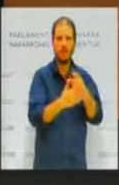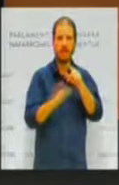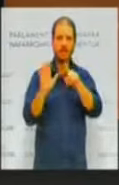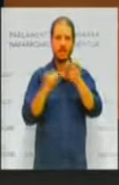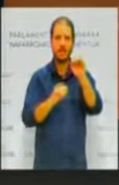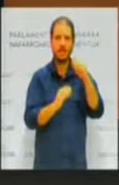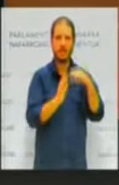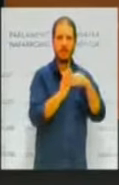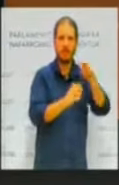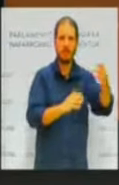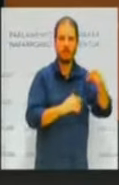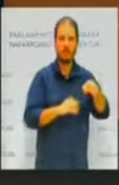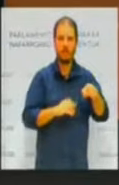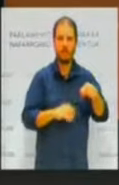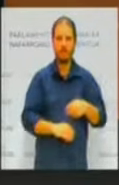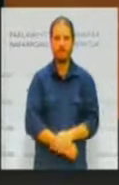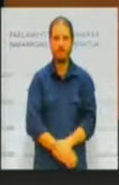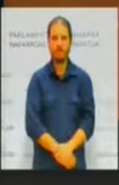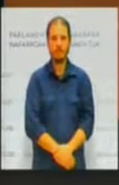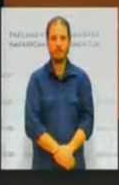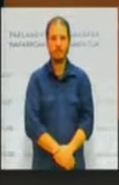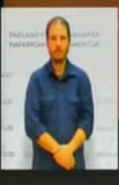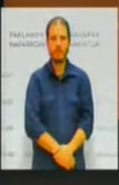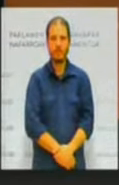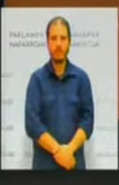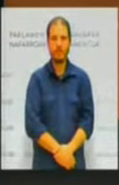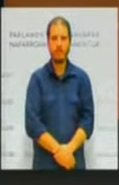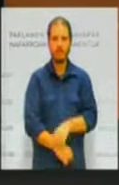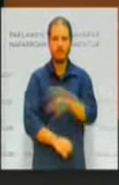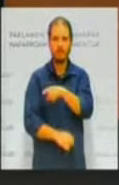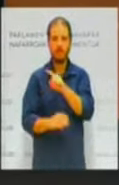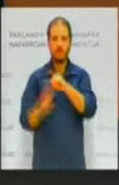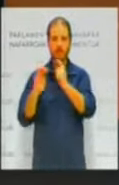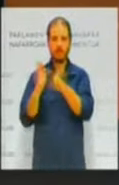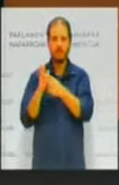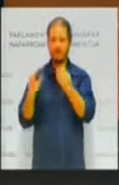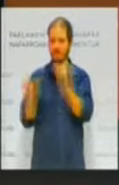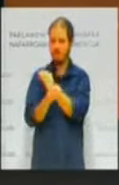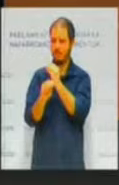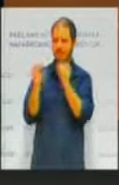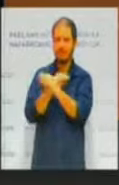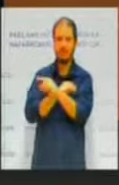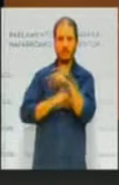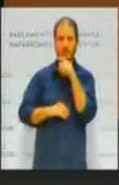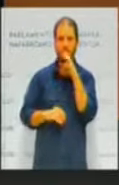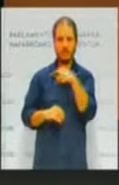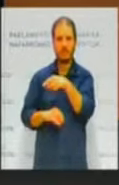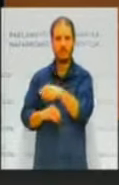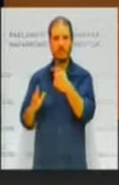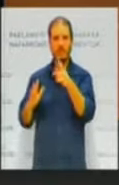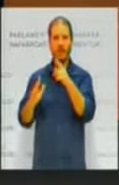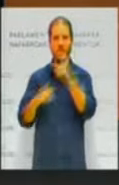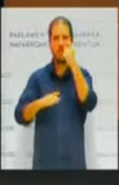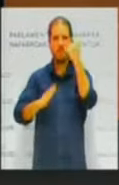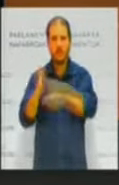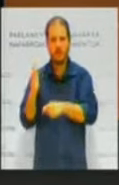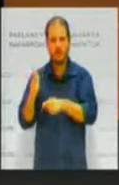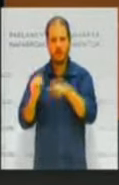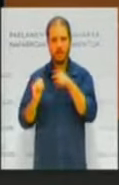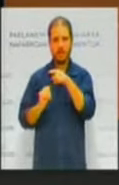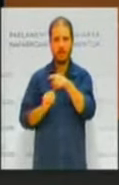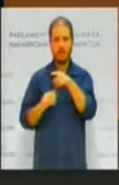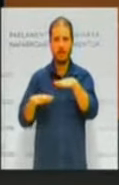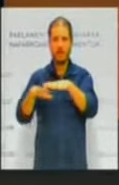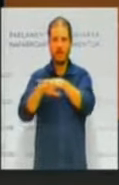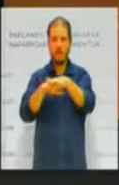esta ley se produce una paradoja que nosotros consideramos importante. Y es que las sanciones que se ponen a la propia